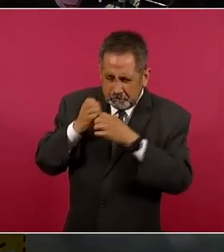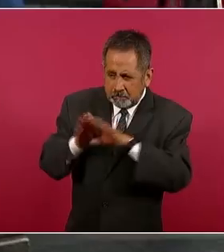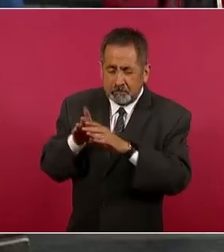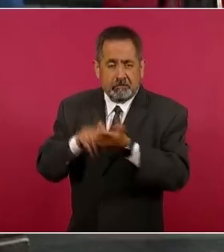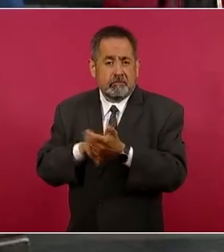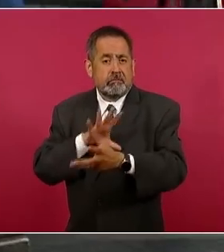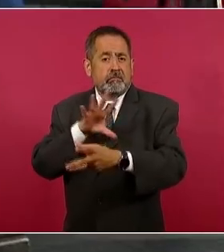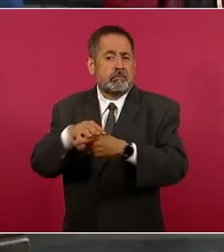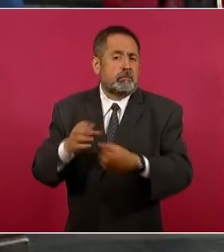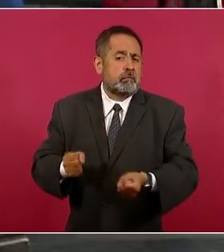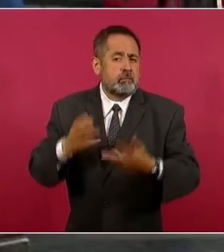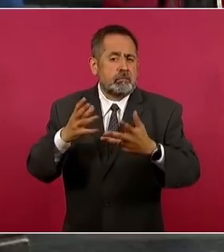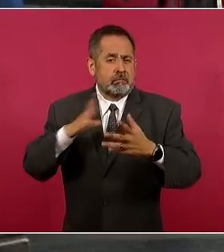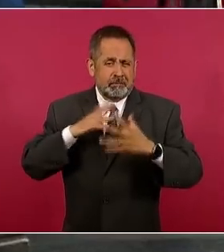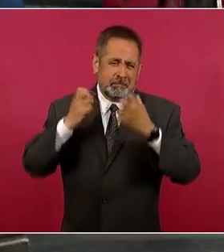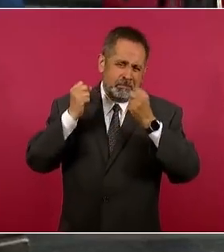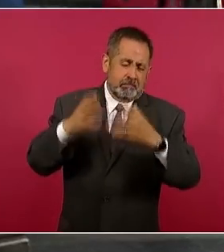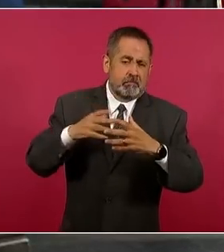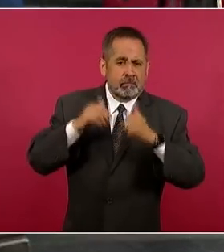cuántos arqueólogos.